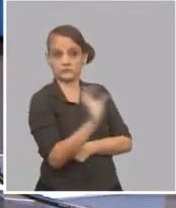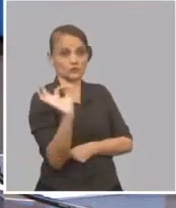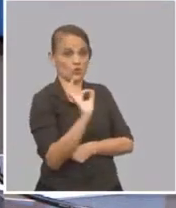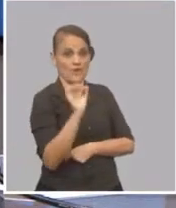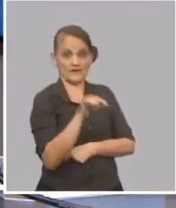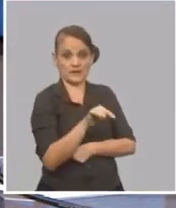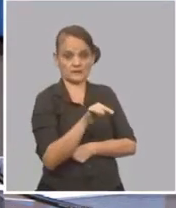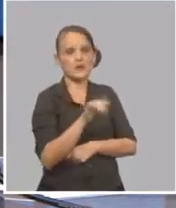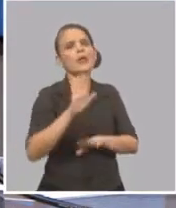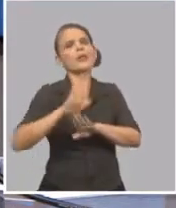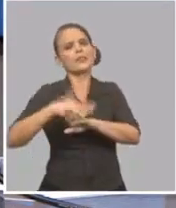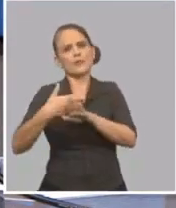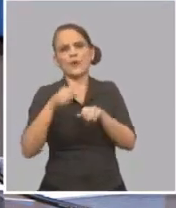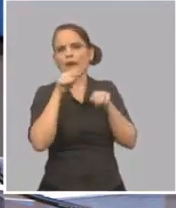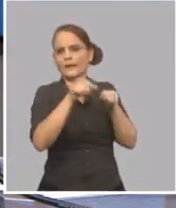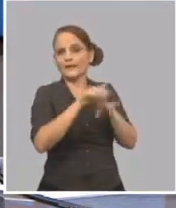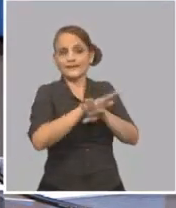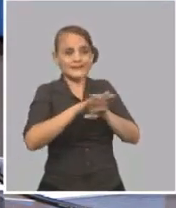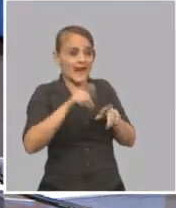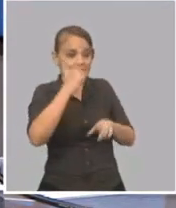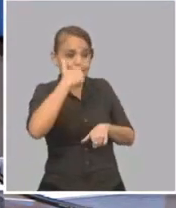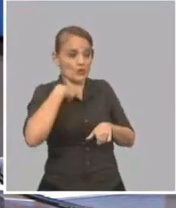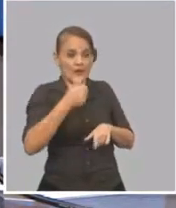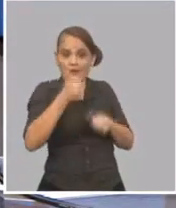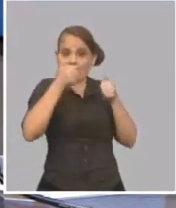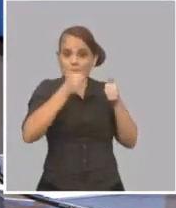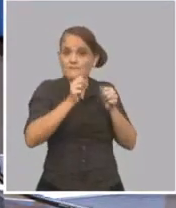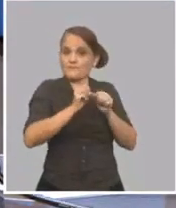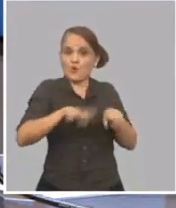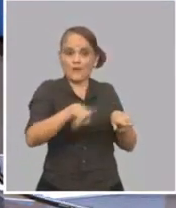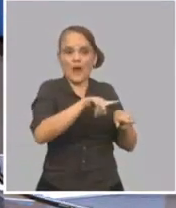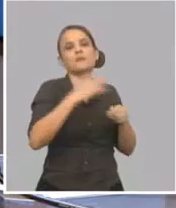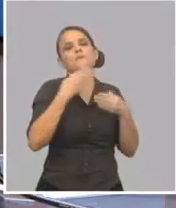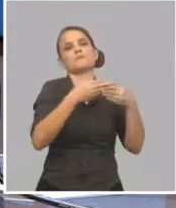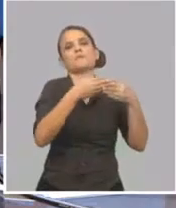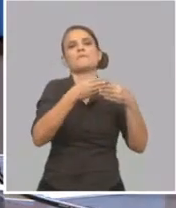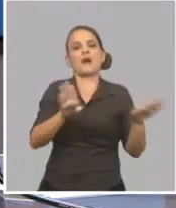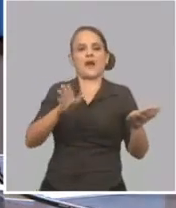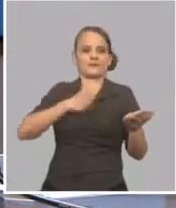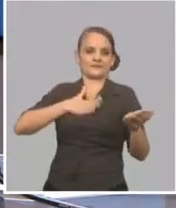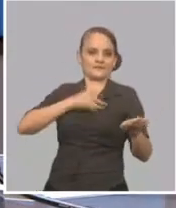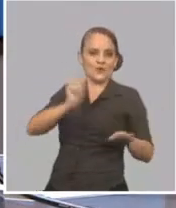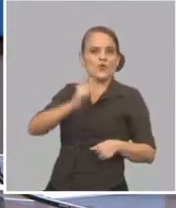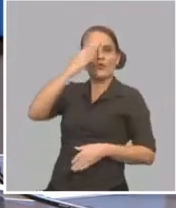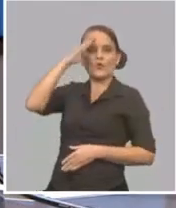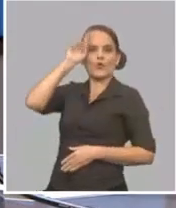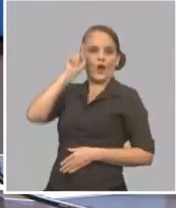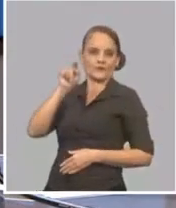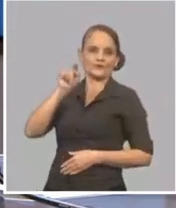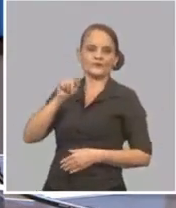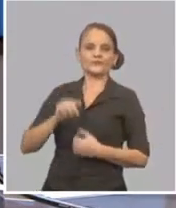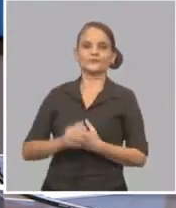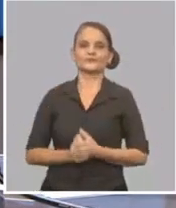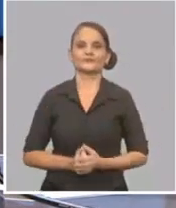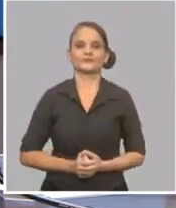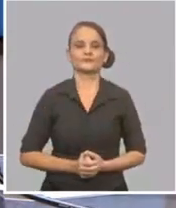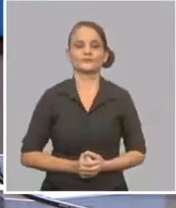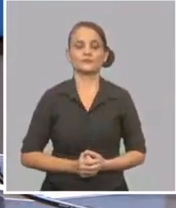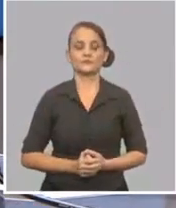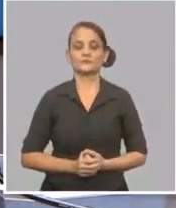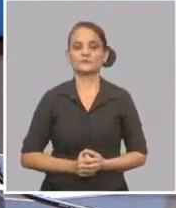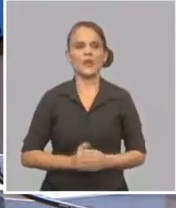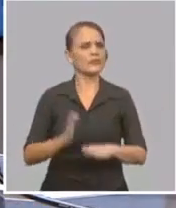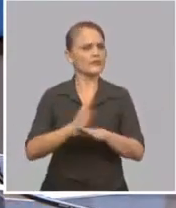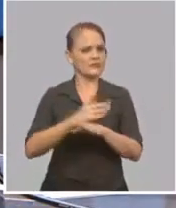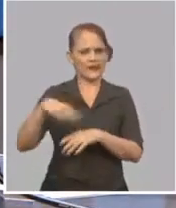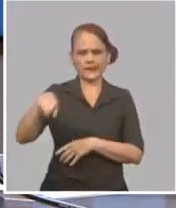que también lo abriríamos al mercado nacional. En todo el territorio que esté en nueva normalidad se restablecen las jornadas